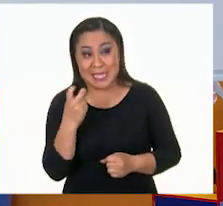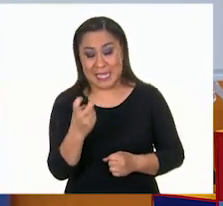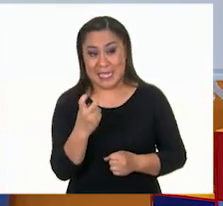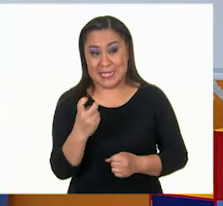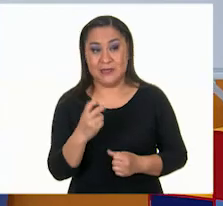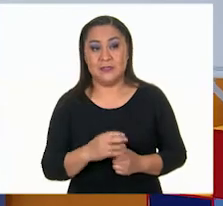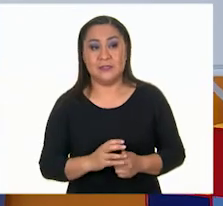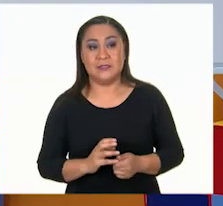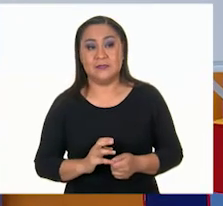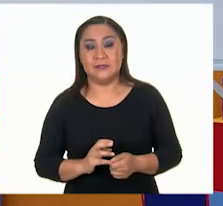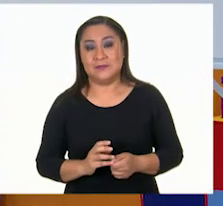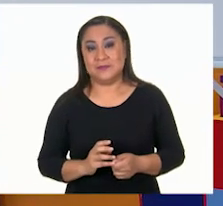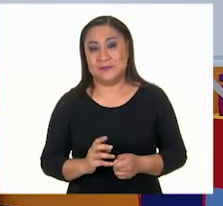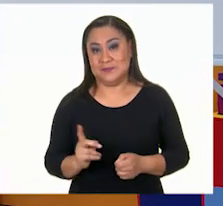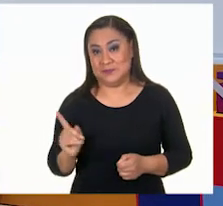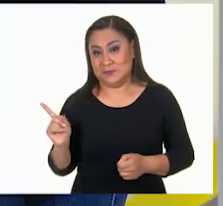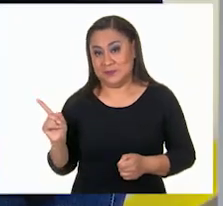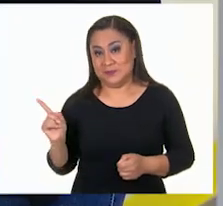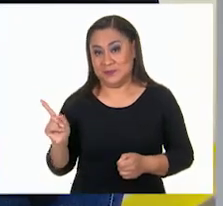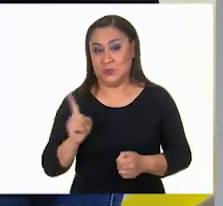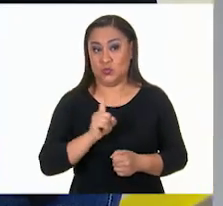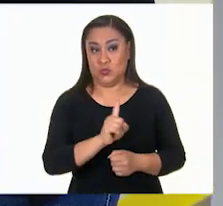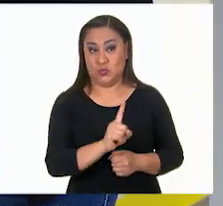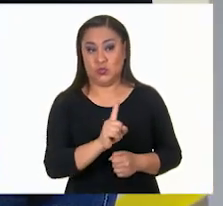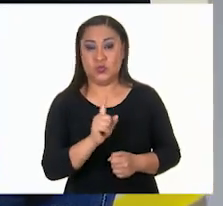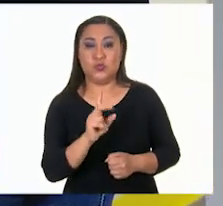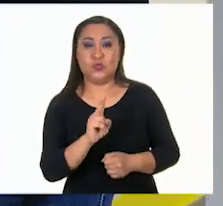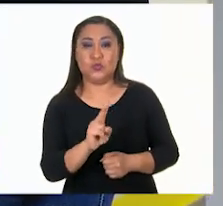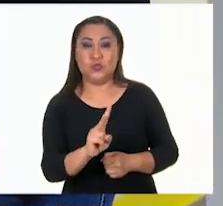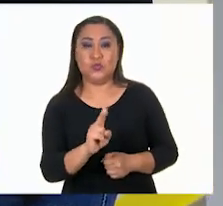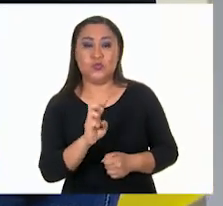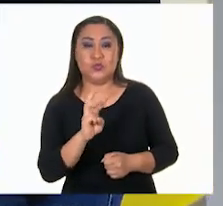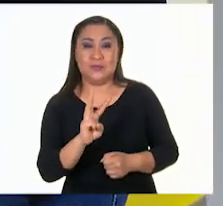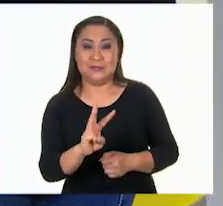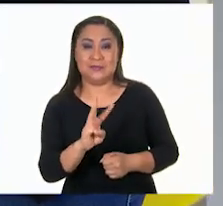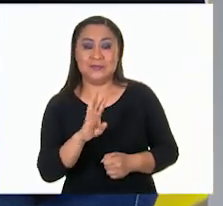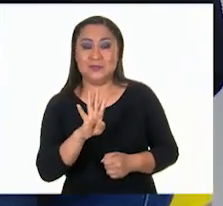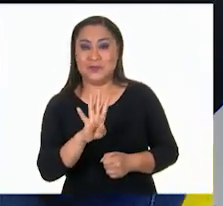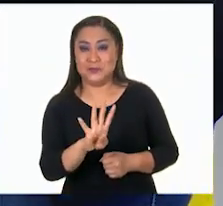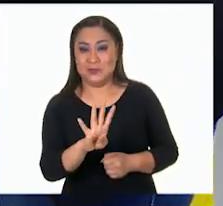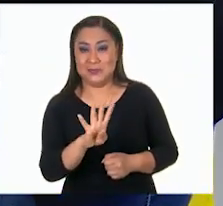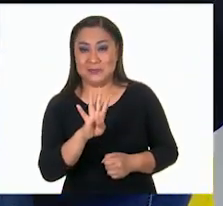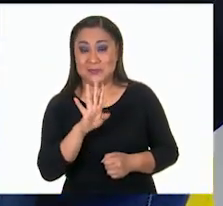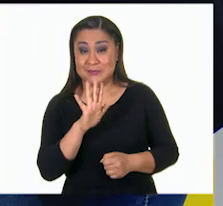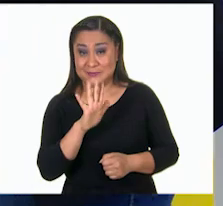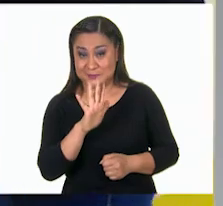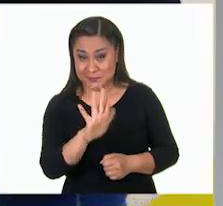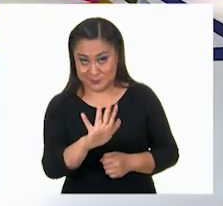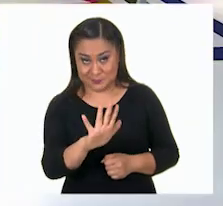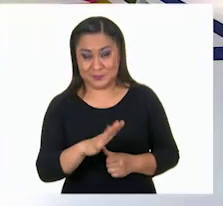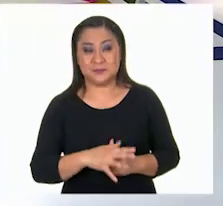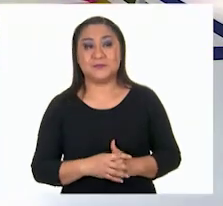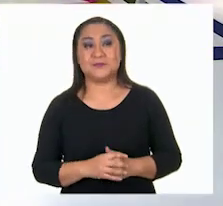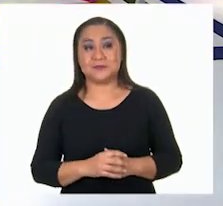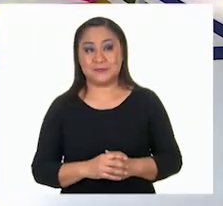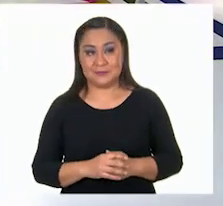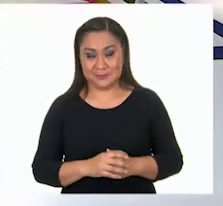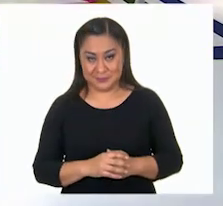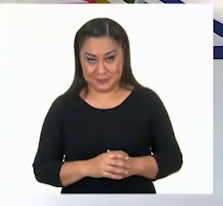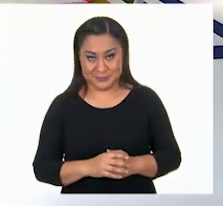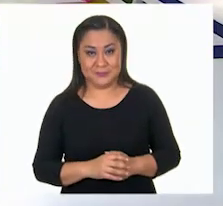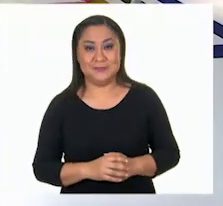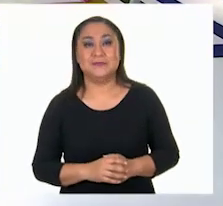Tengo... Uno. Dos. Tres. Cuatro. Cinco. Muy bien.